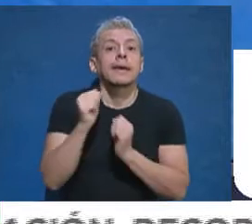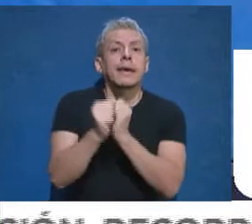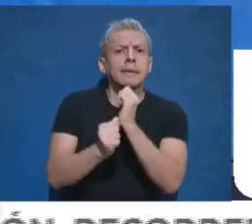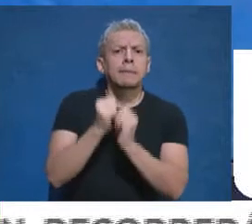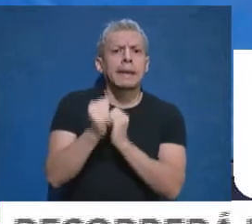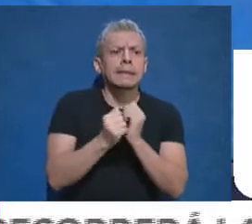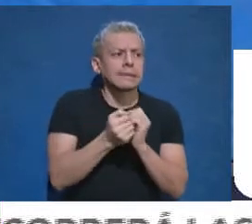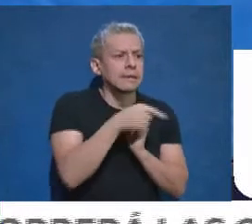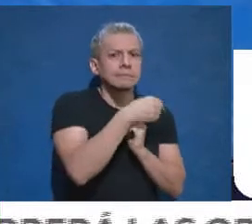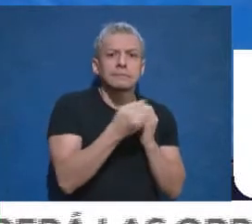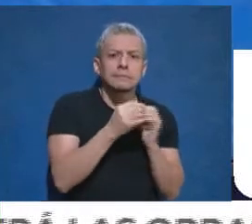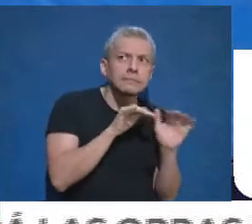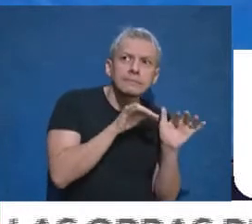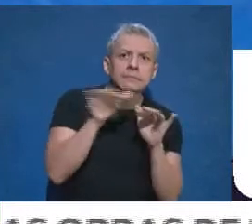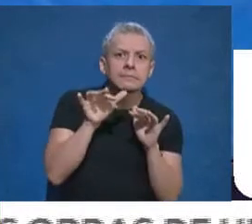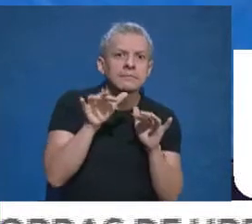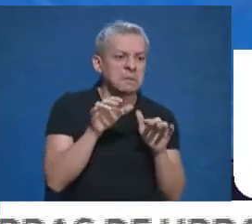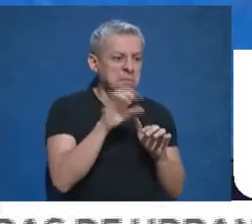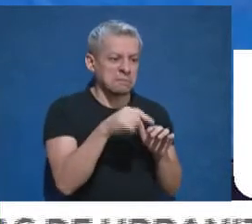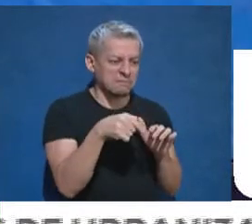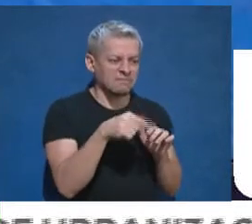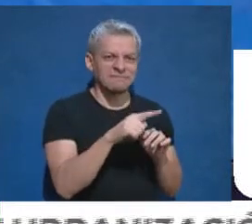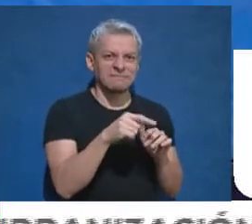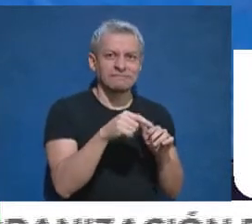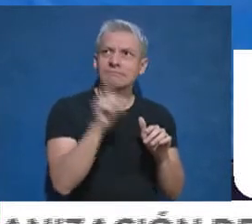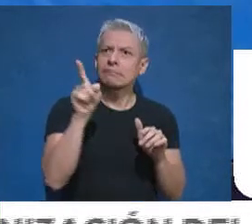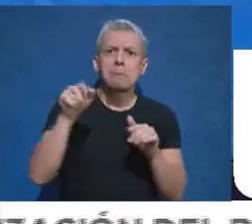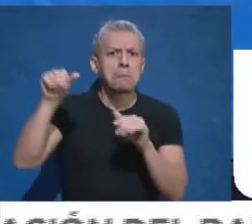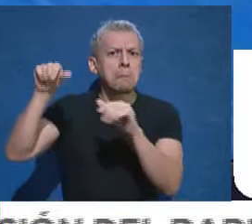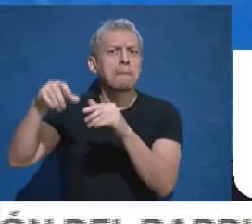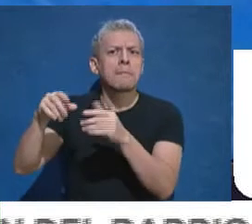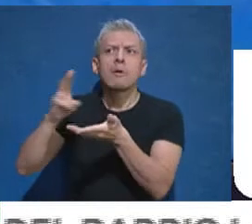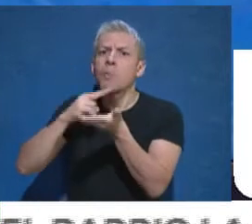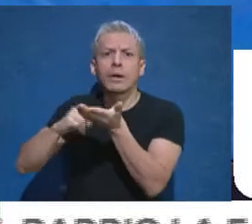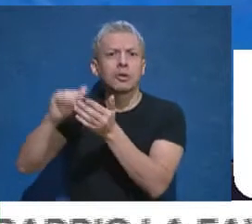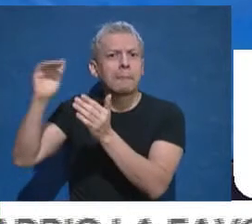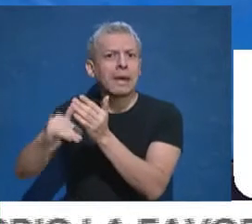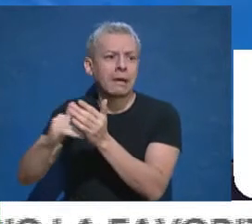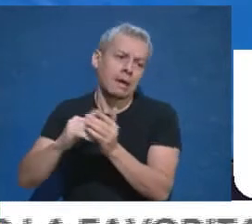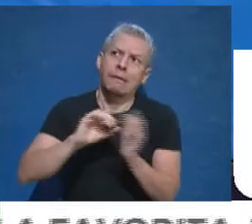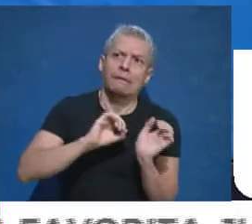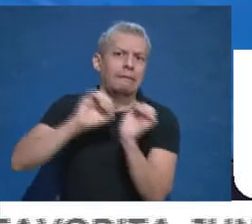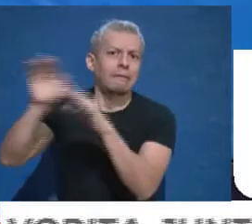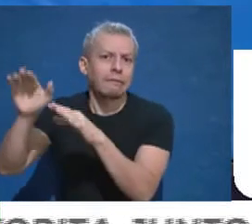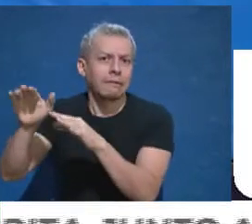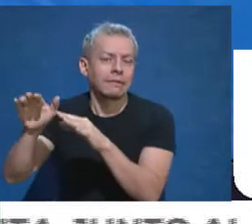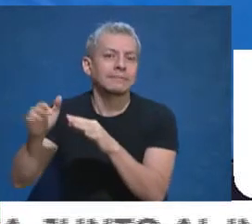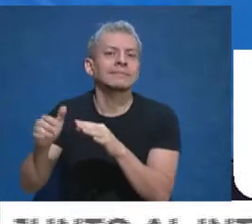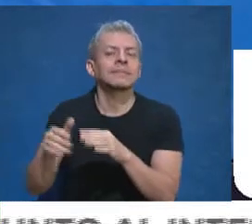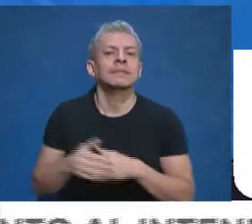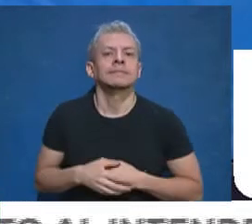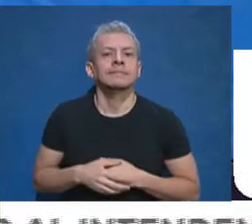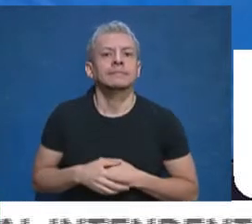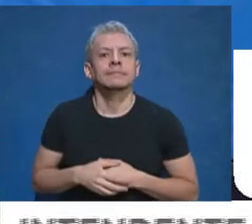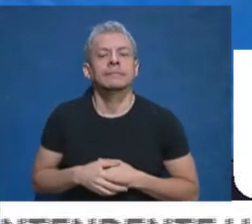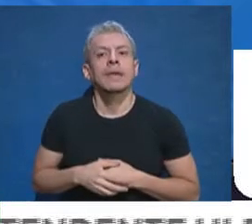empiece a posarse sobre la provincia que tiene algún tipo de diferimiento porque les conviene. Más allá del resarcimiento que pueda